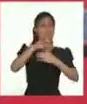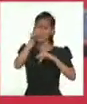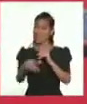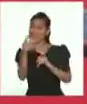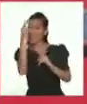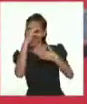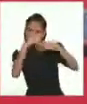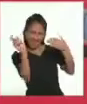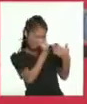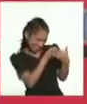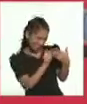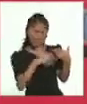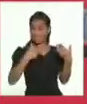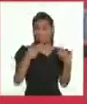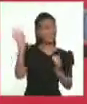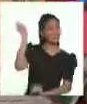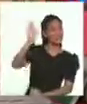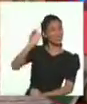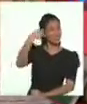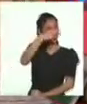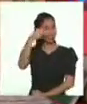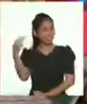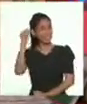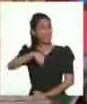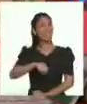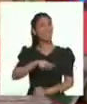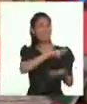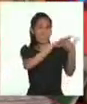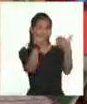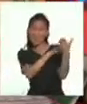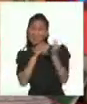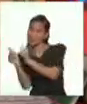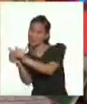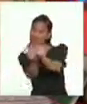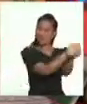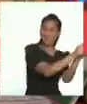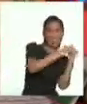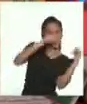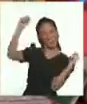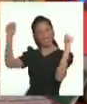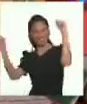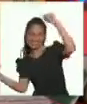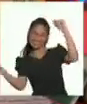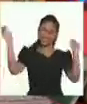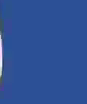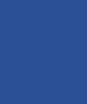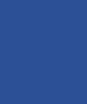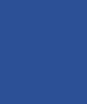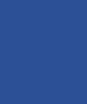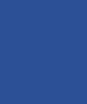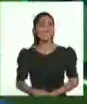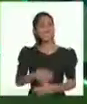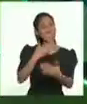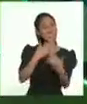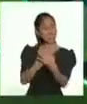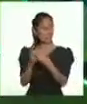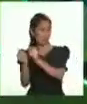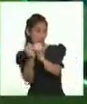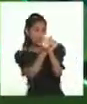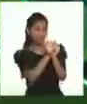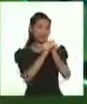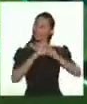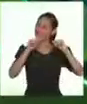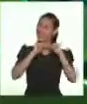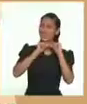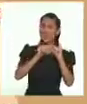de lectura sobre esta experiencia lectora. ¡Nos vemos la próxima semana en... ¡Leemos Juntos! Gracias por